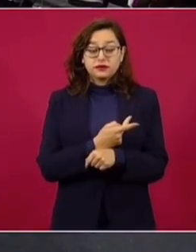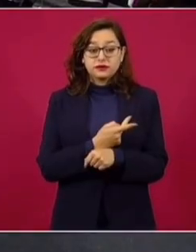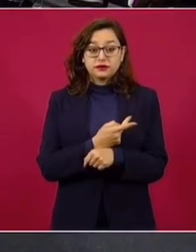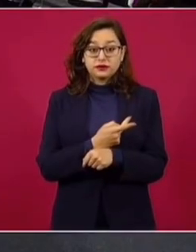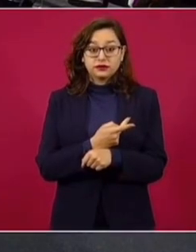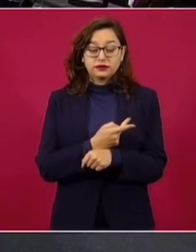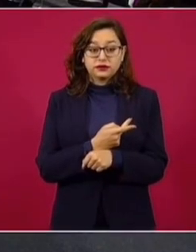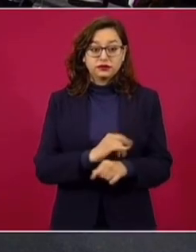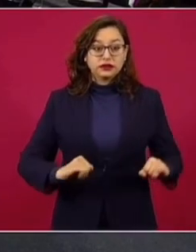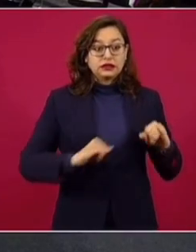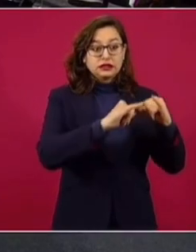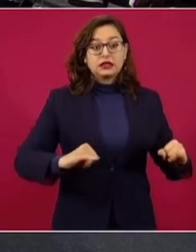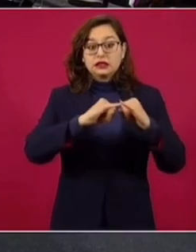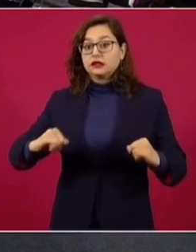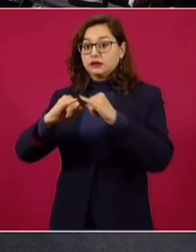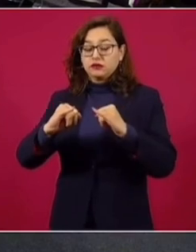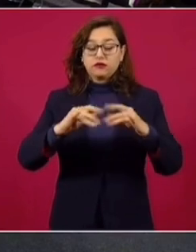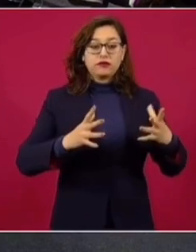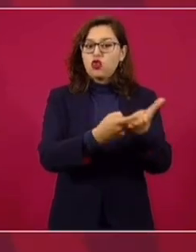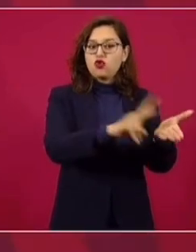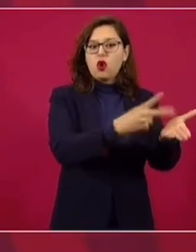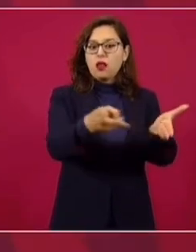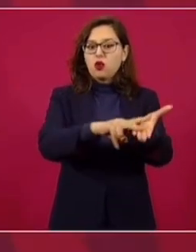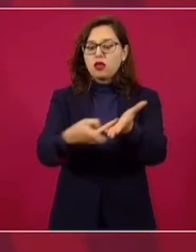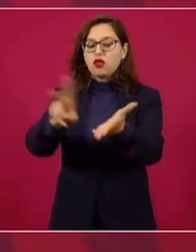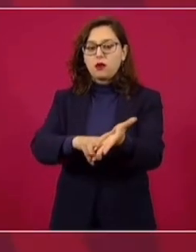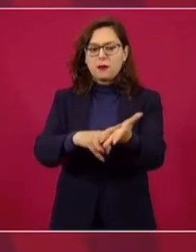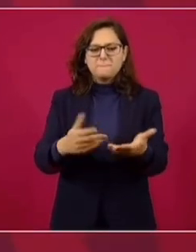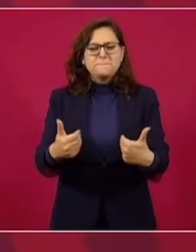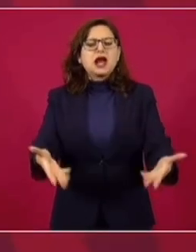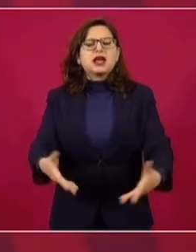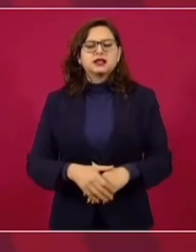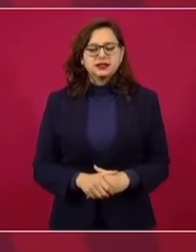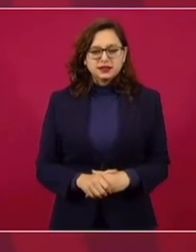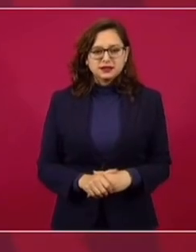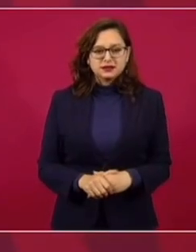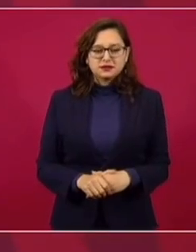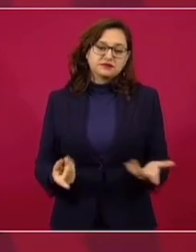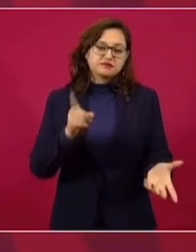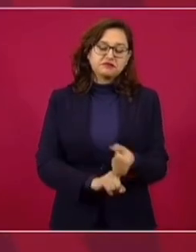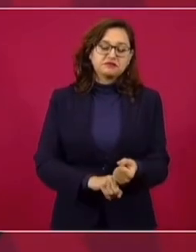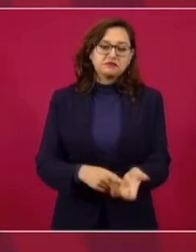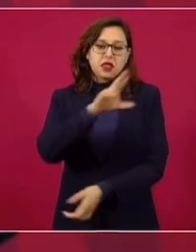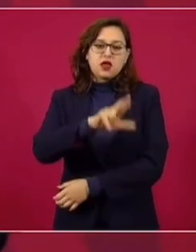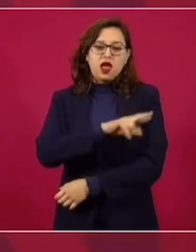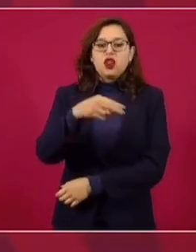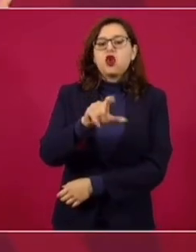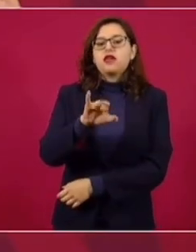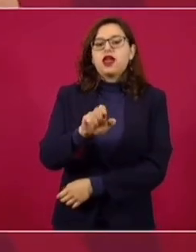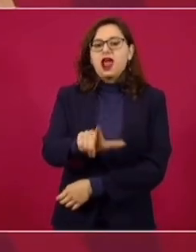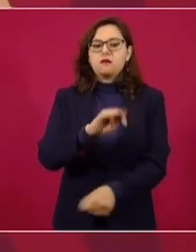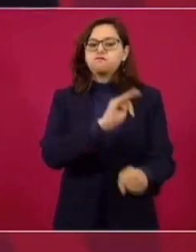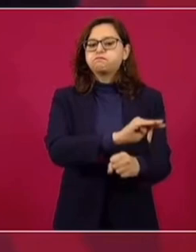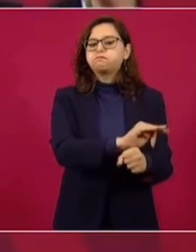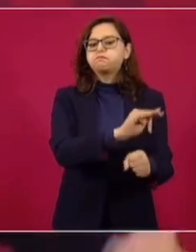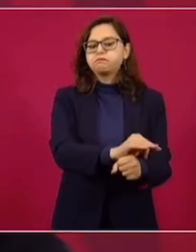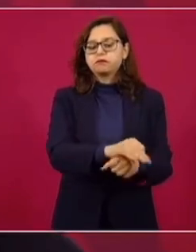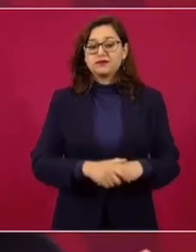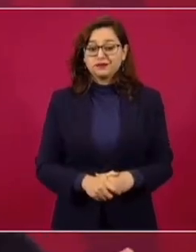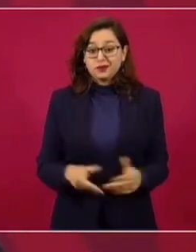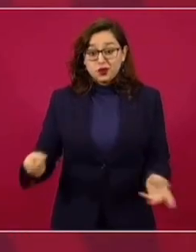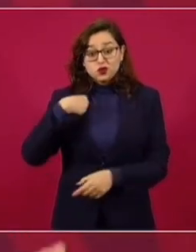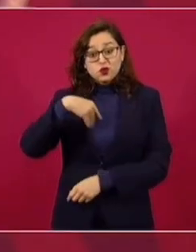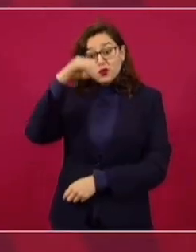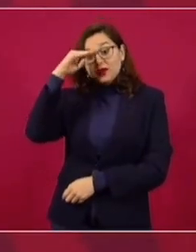estos organismos satélites para llevar a cabo una política económica neoliberal. Entonces, lo mejor sería